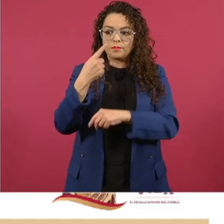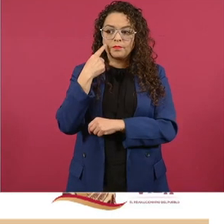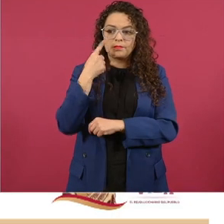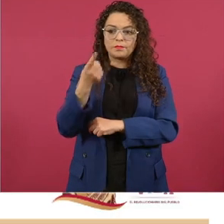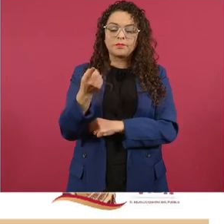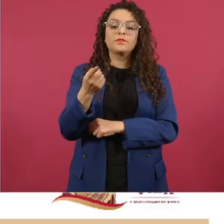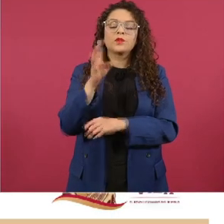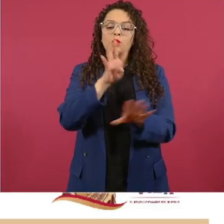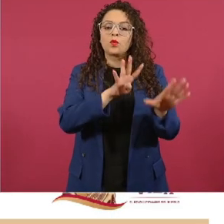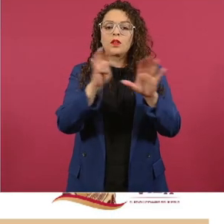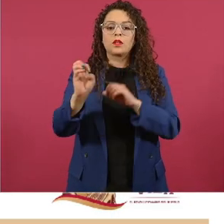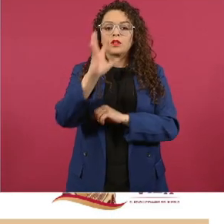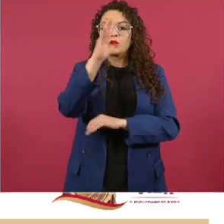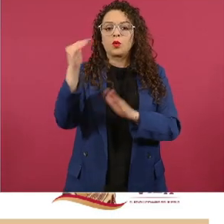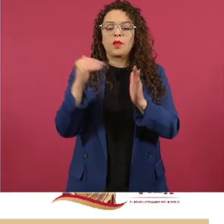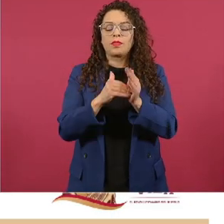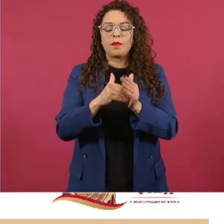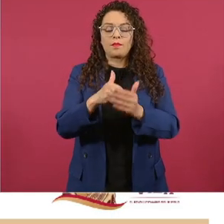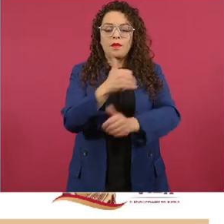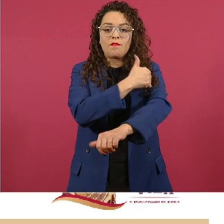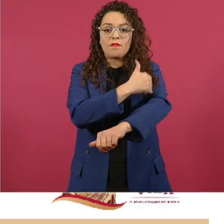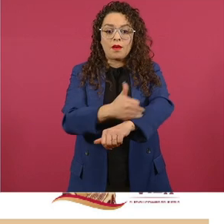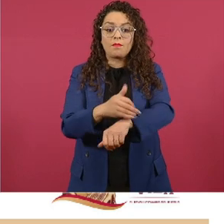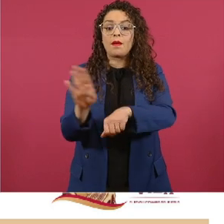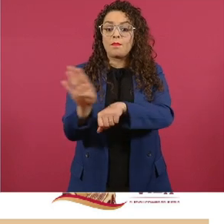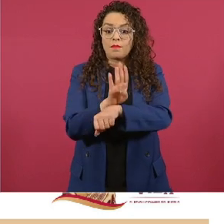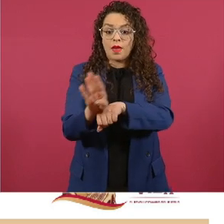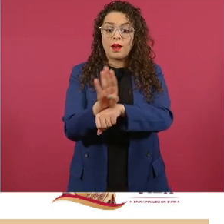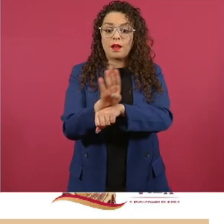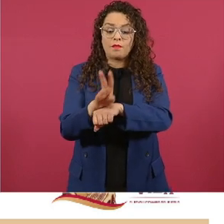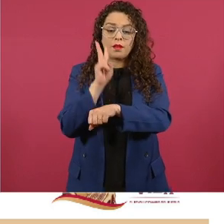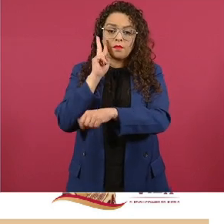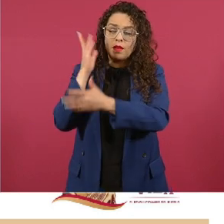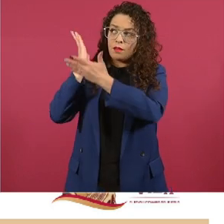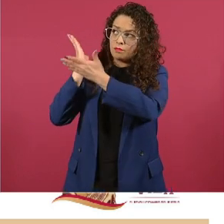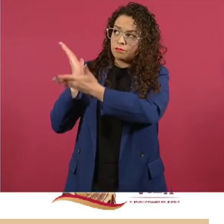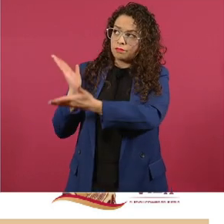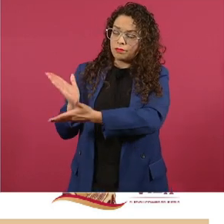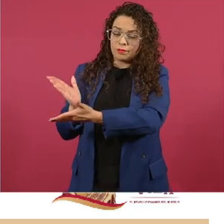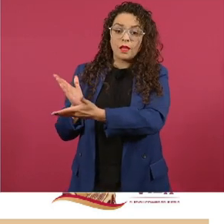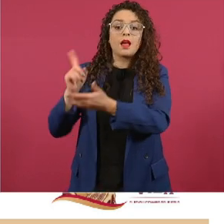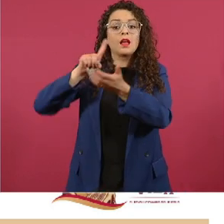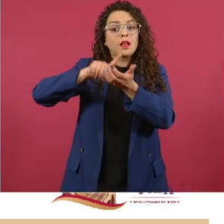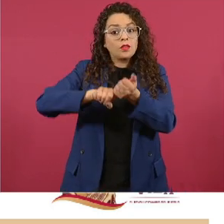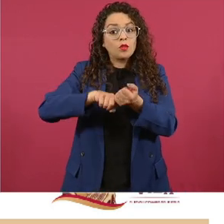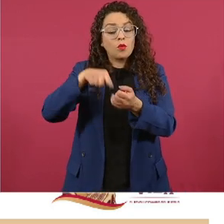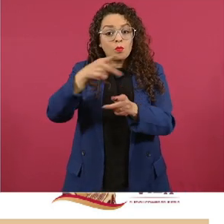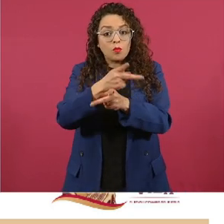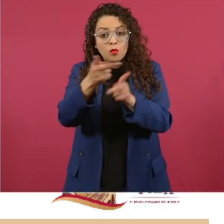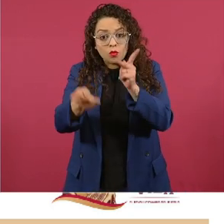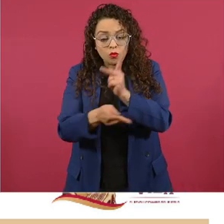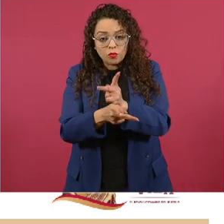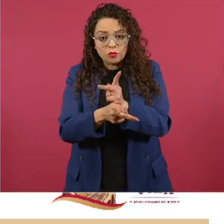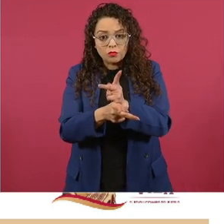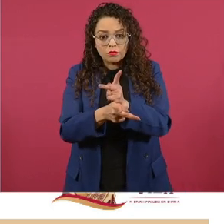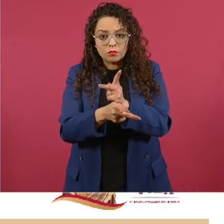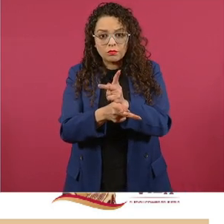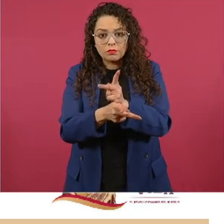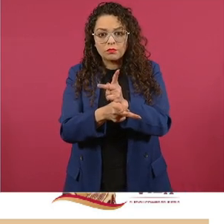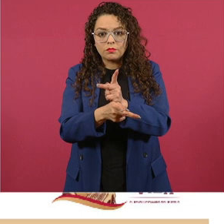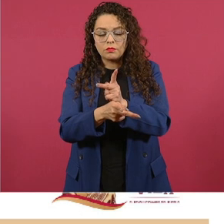450 mil familias de municipios vulnerables. Estos productos han sido